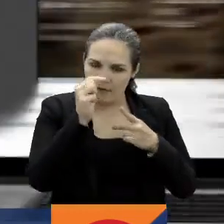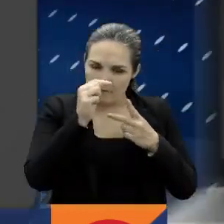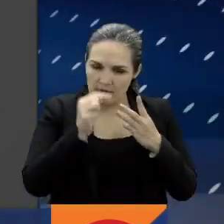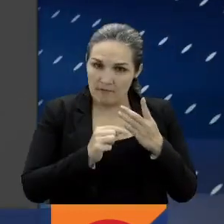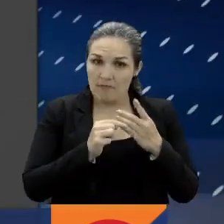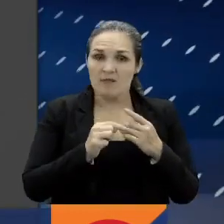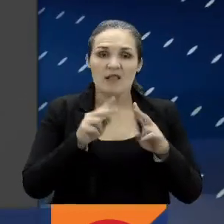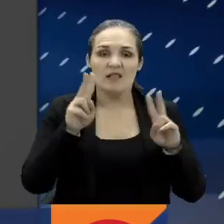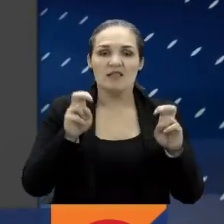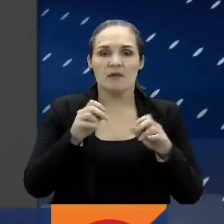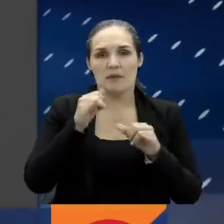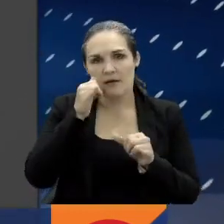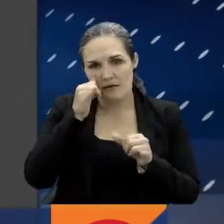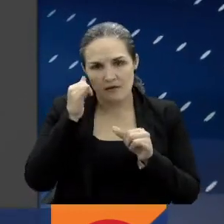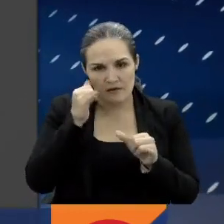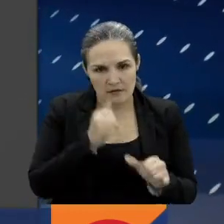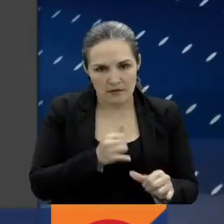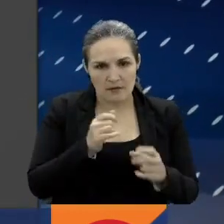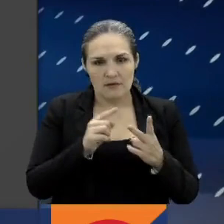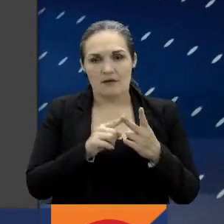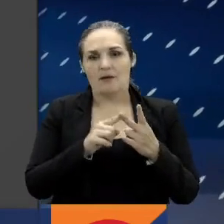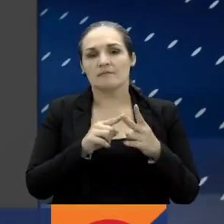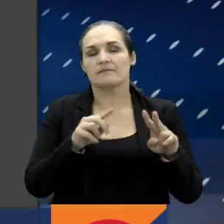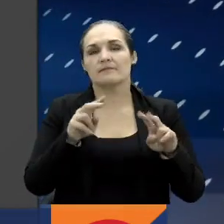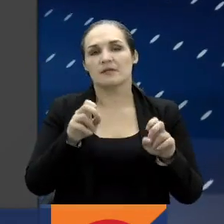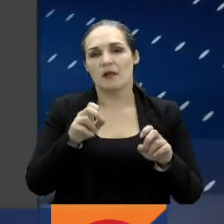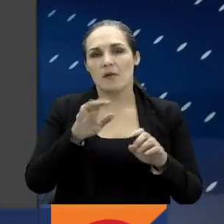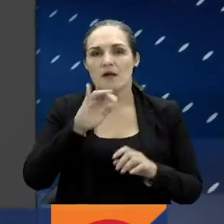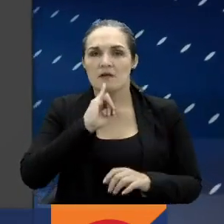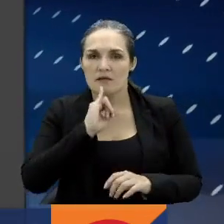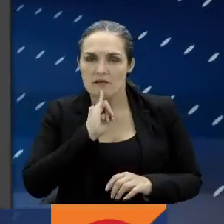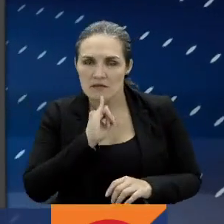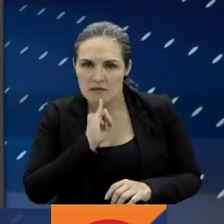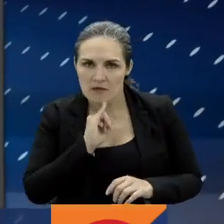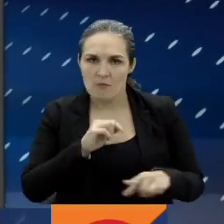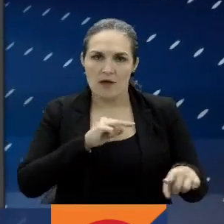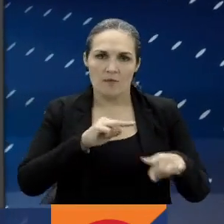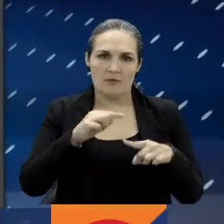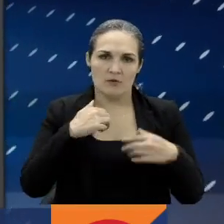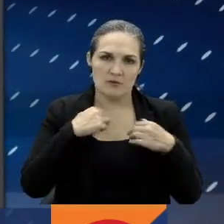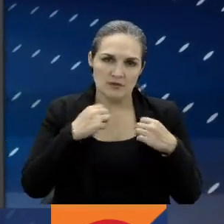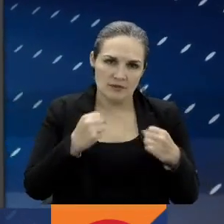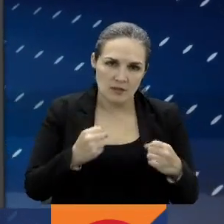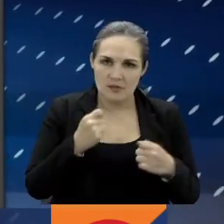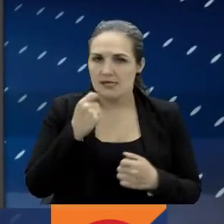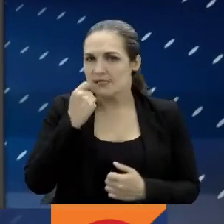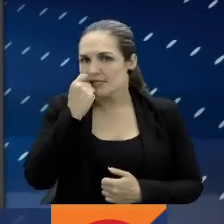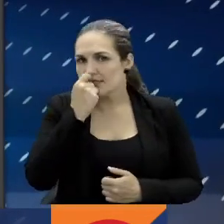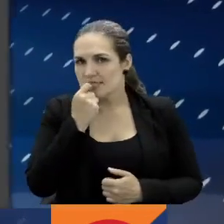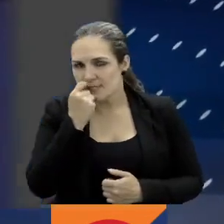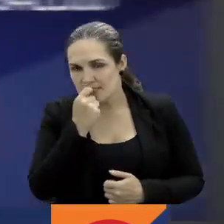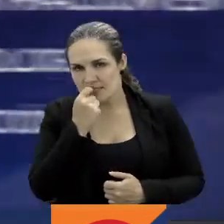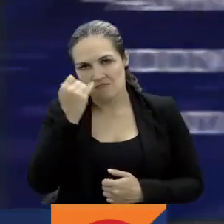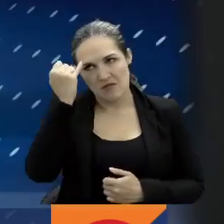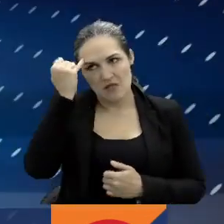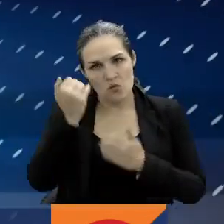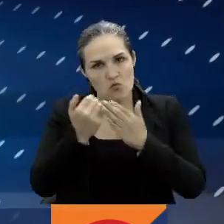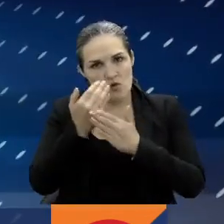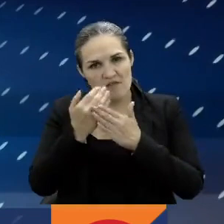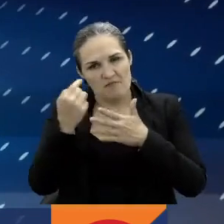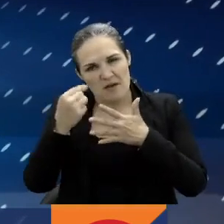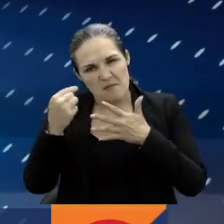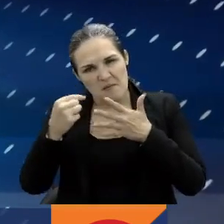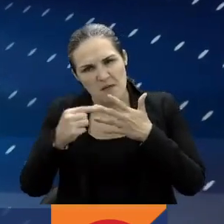vacantes en áreas como Ingeniería, Lenguas, Administración en Salud, Odontología, Innovación, entre